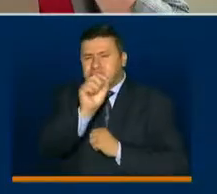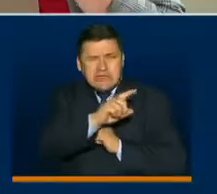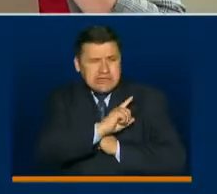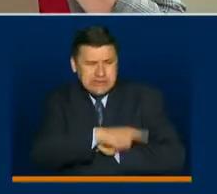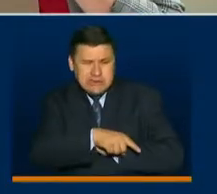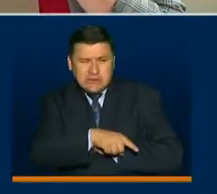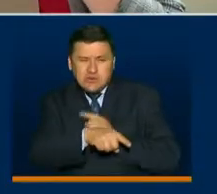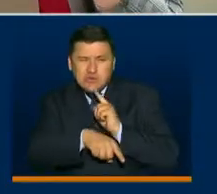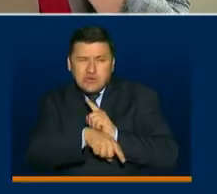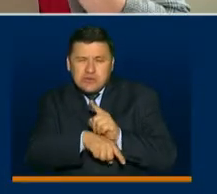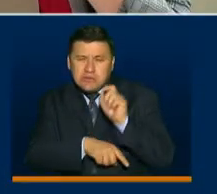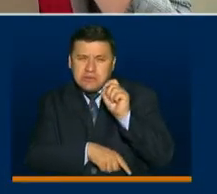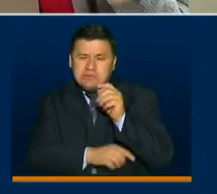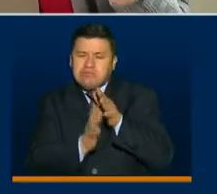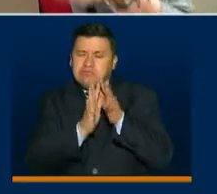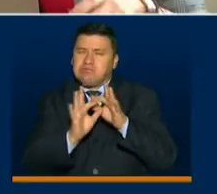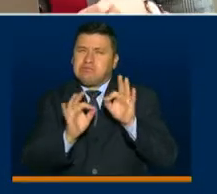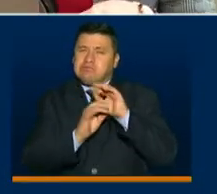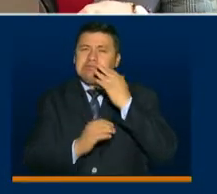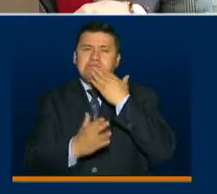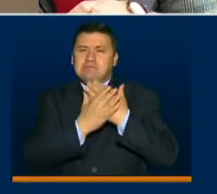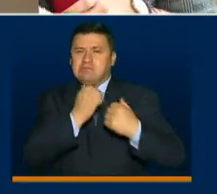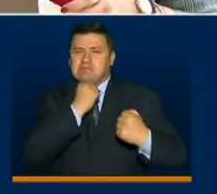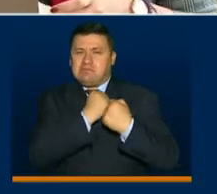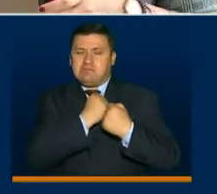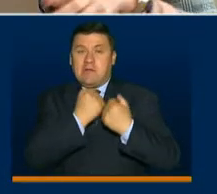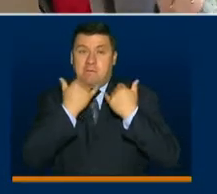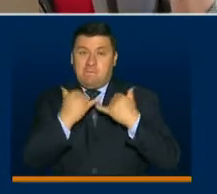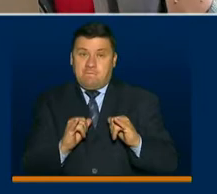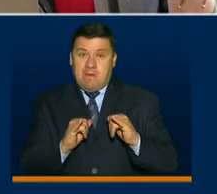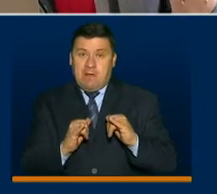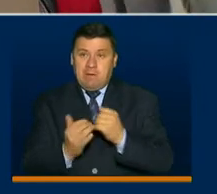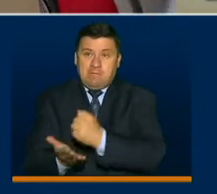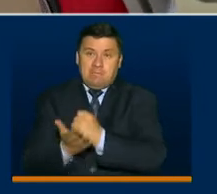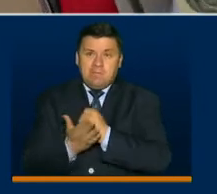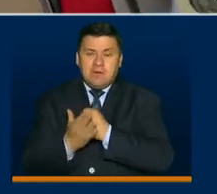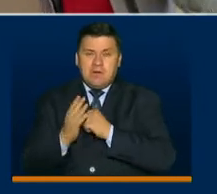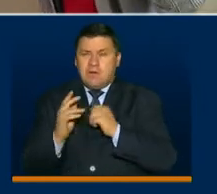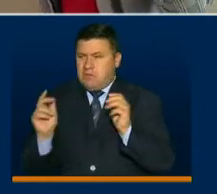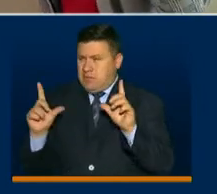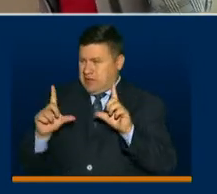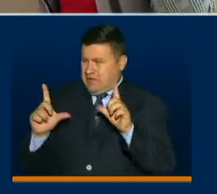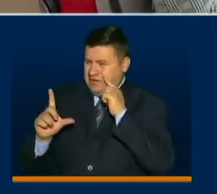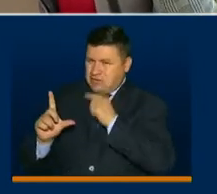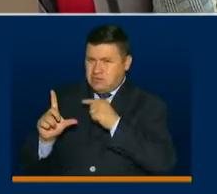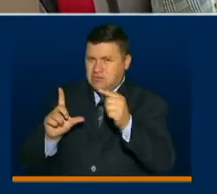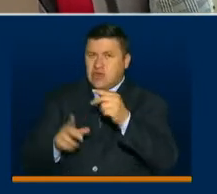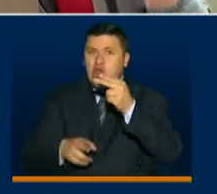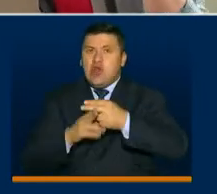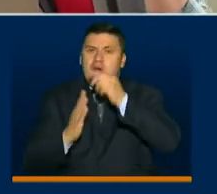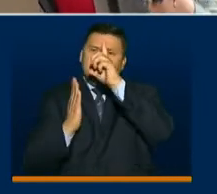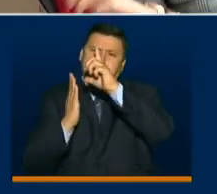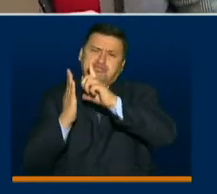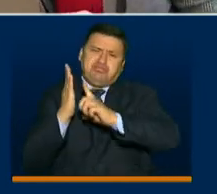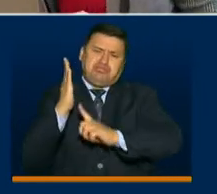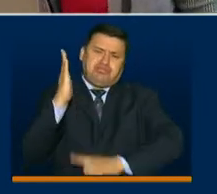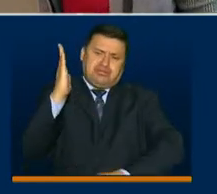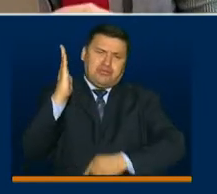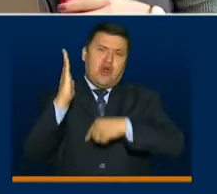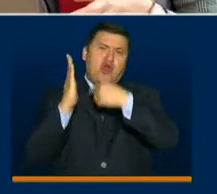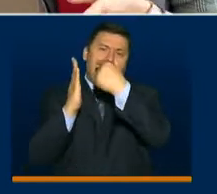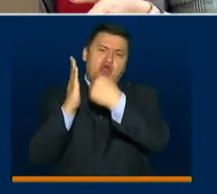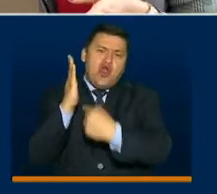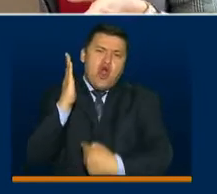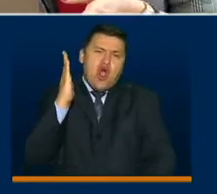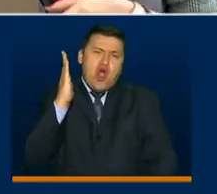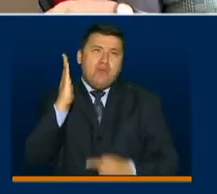segundos, a mí sí me parece importante mencionarlos. Al final del programa me podrán ayudar en producción poniendo todos los nombres, porque es muy clave este apoyo que nos